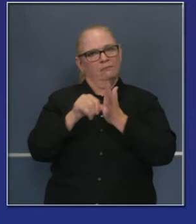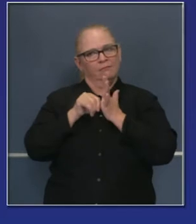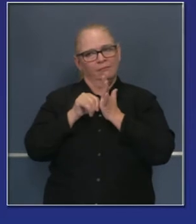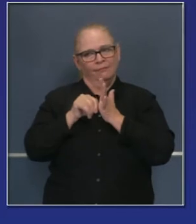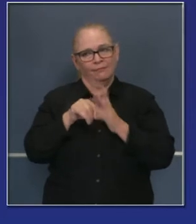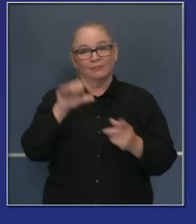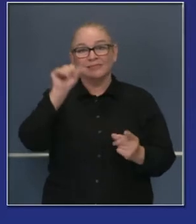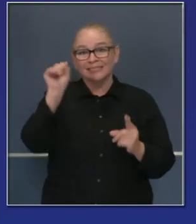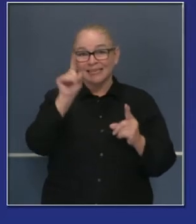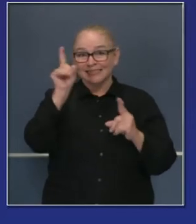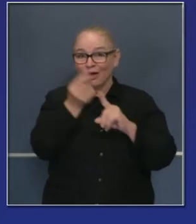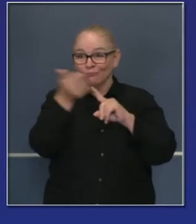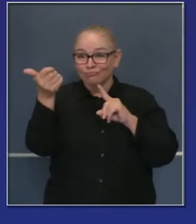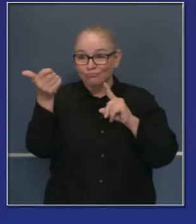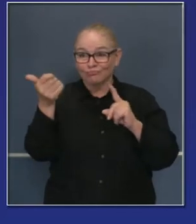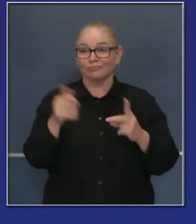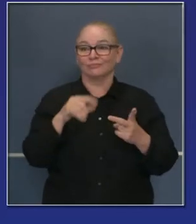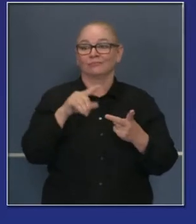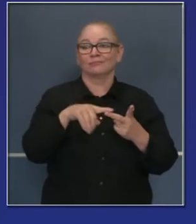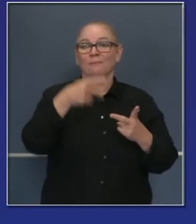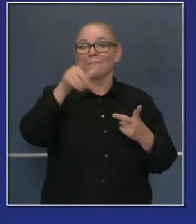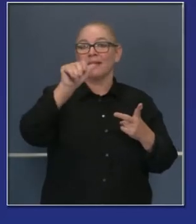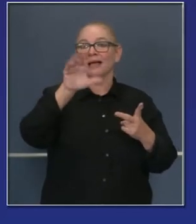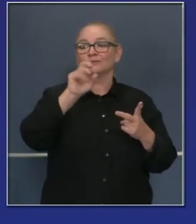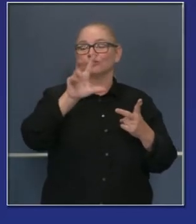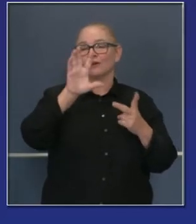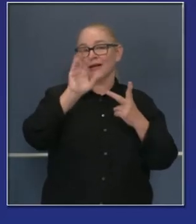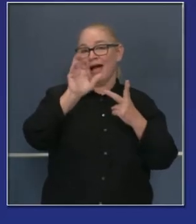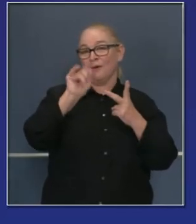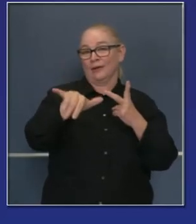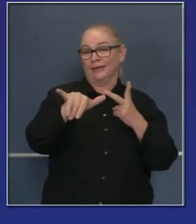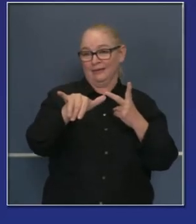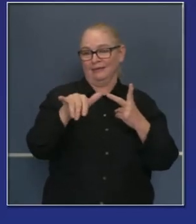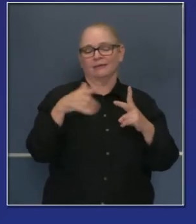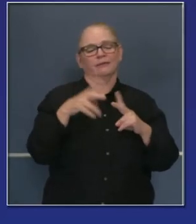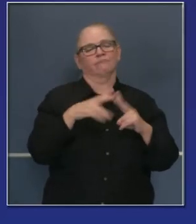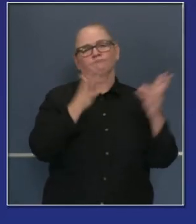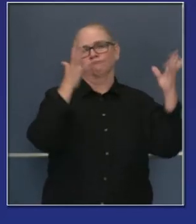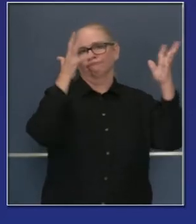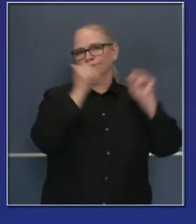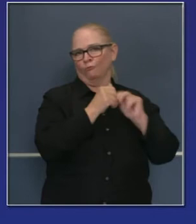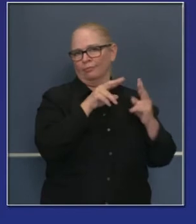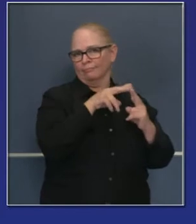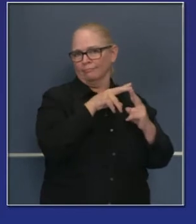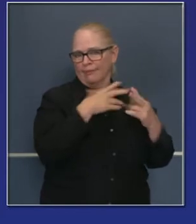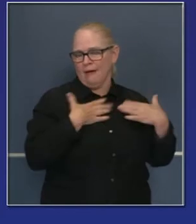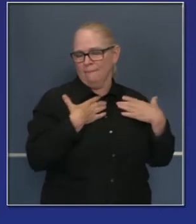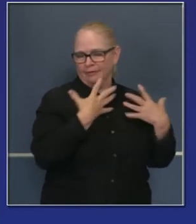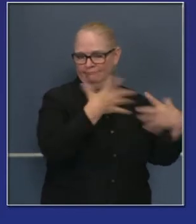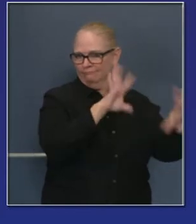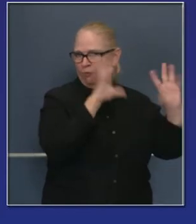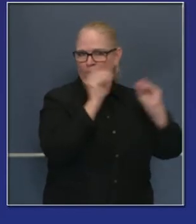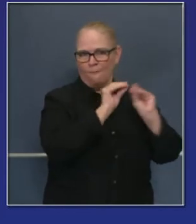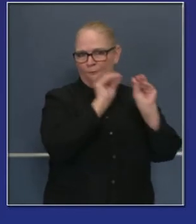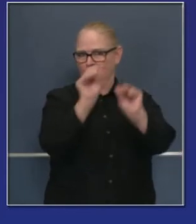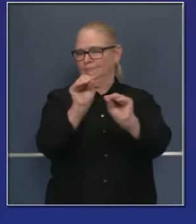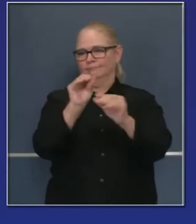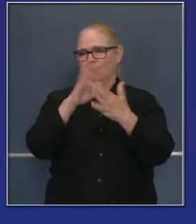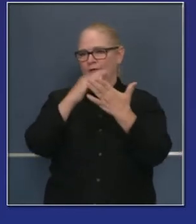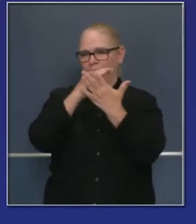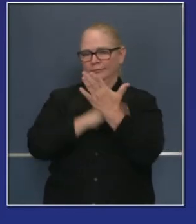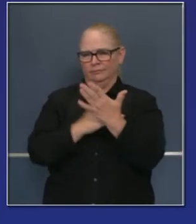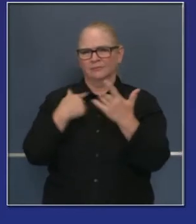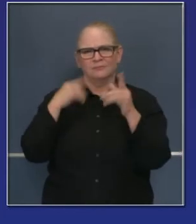San Diego y el condado Placer, ambos han desaparecido de la lista. Se espera. En cuanto a la transparencia,